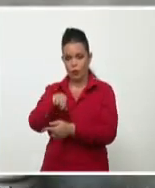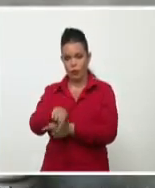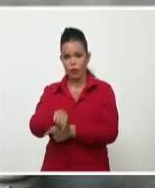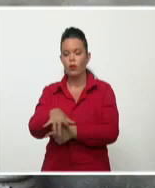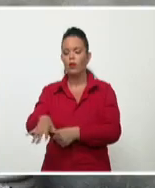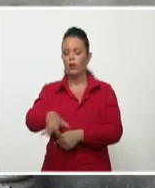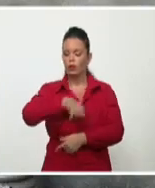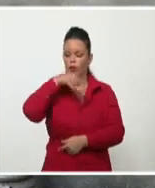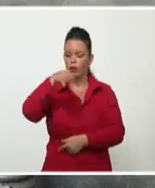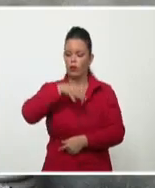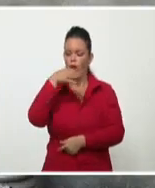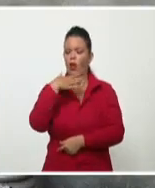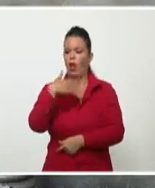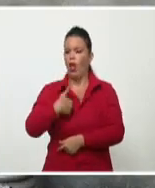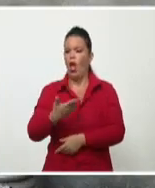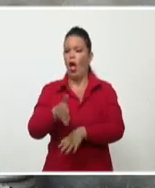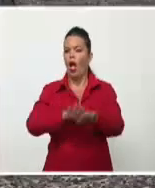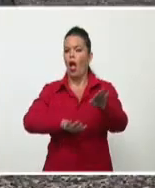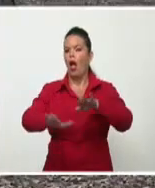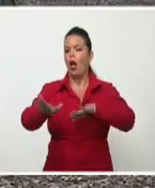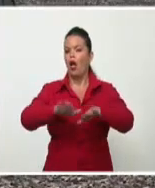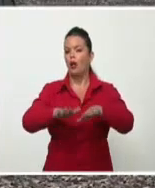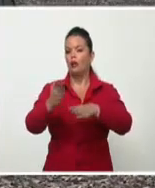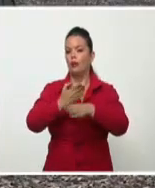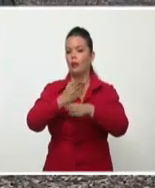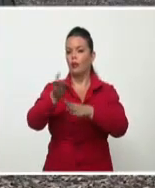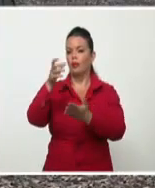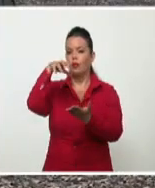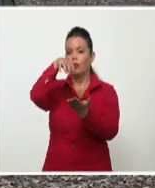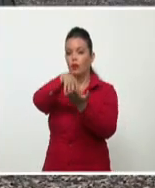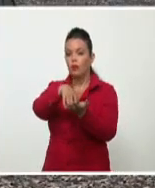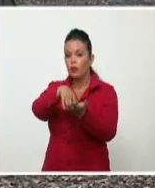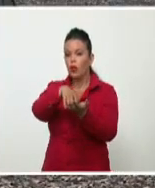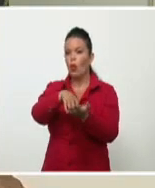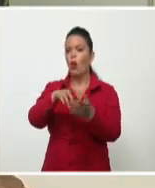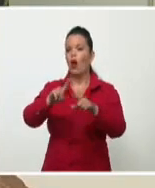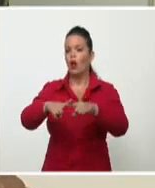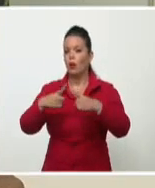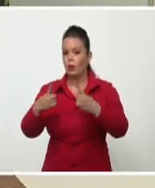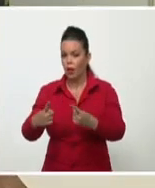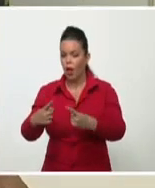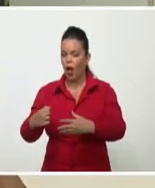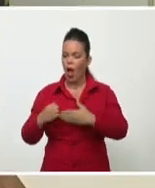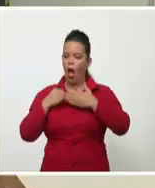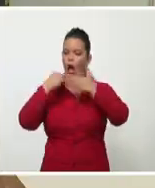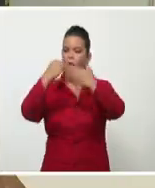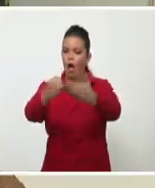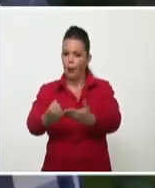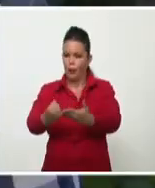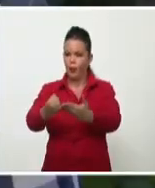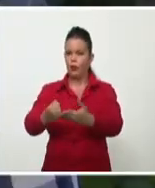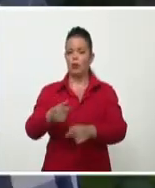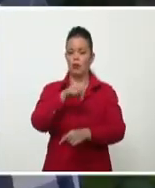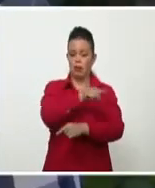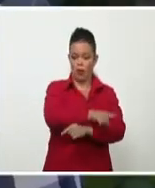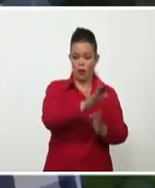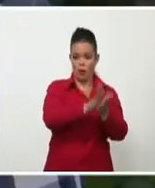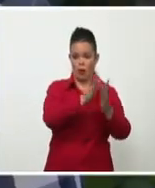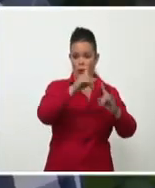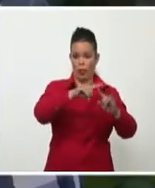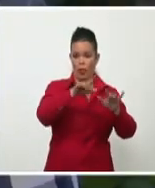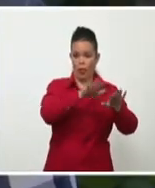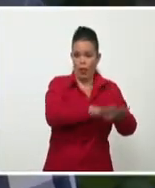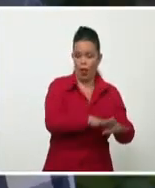preparado el sistema eléctrico nacional ante la salida de la termoeléctrica Matanzas. De control de la